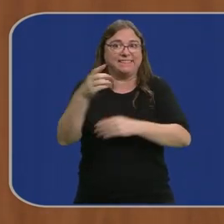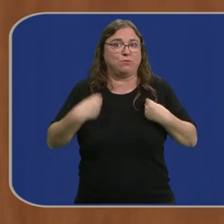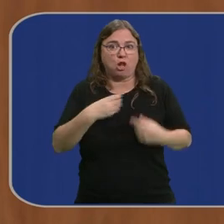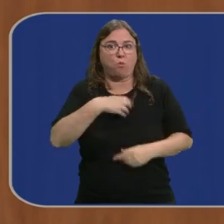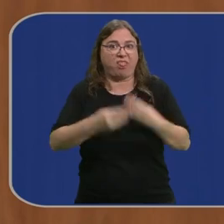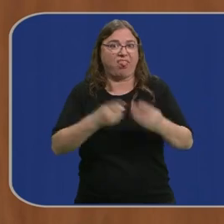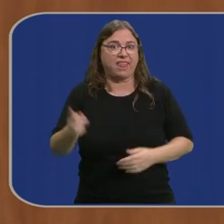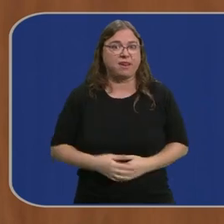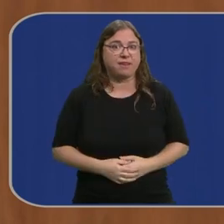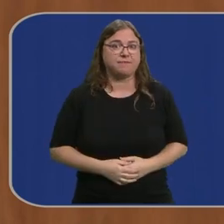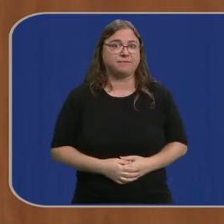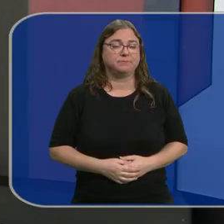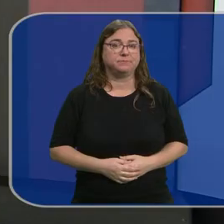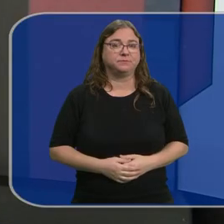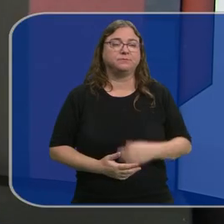de Vivienda?